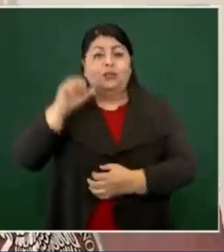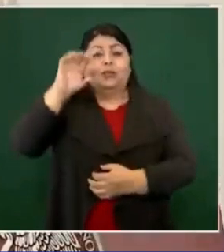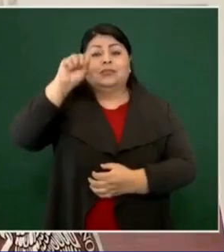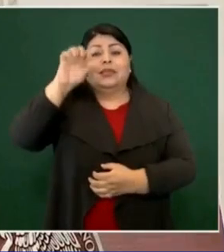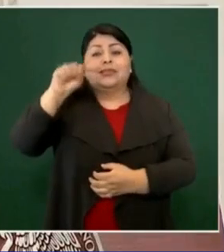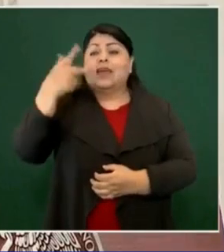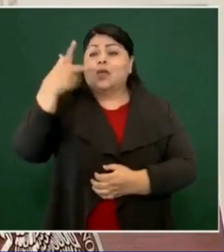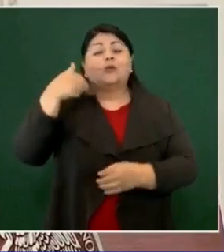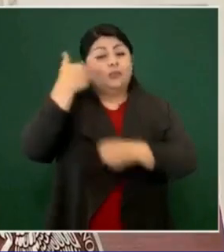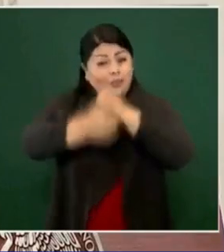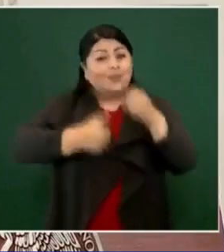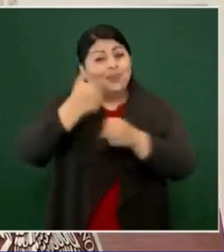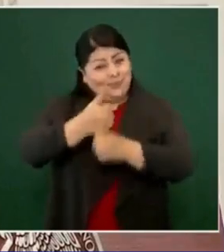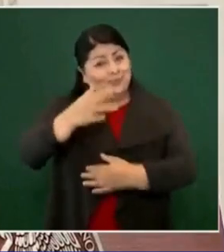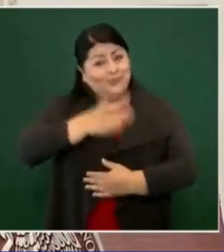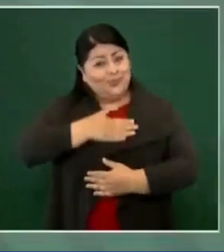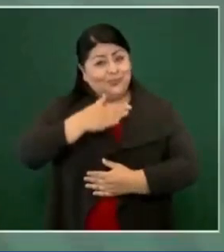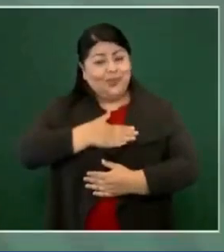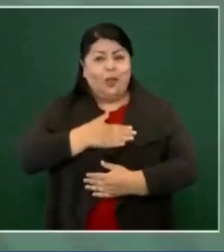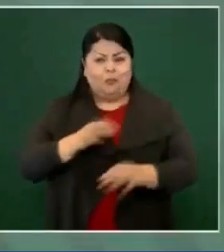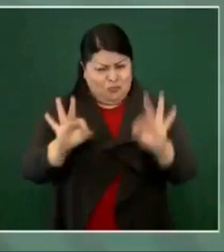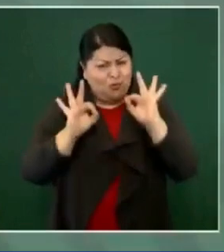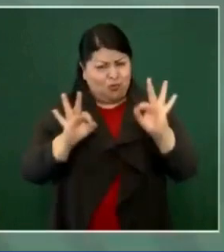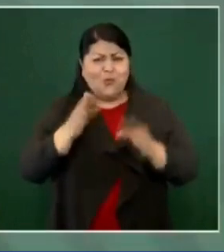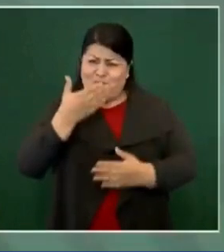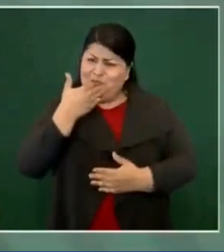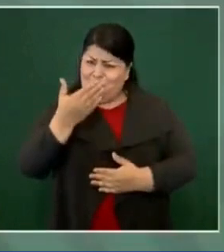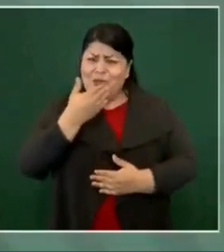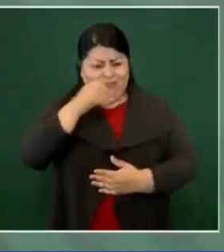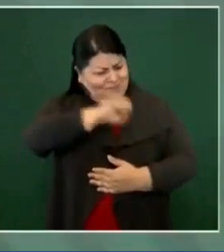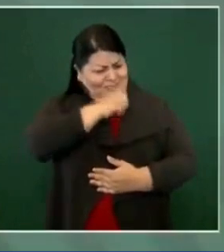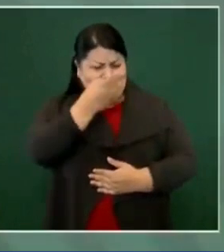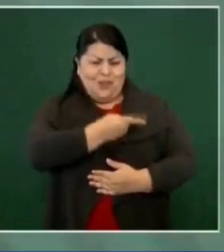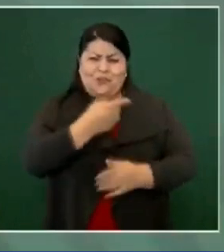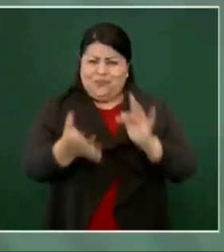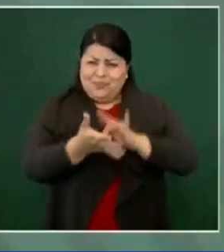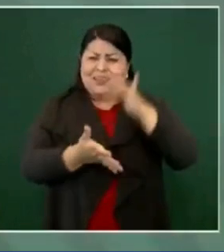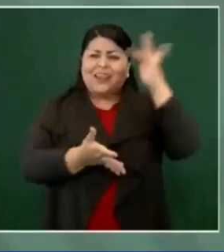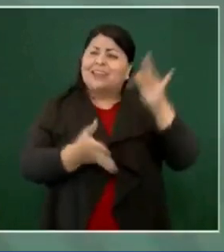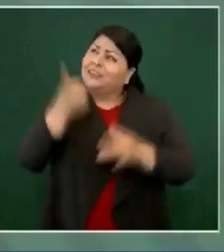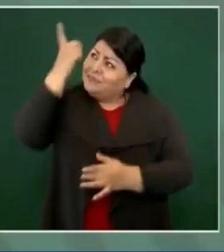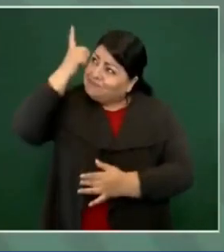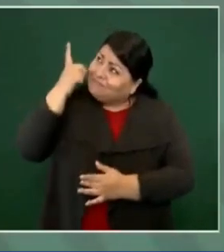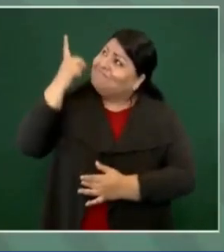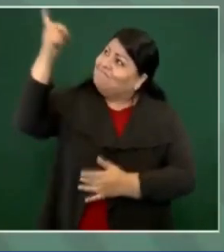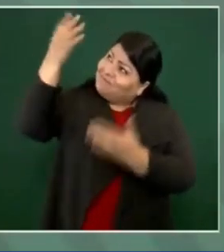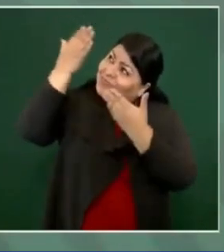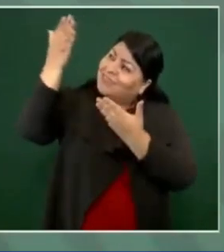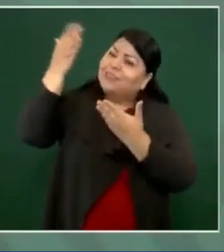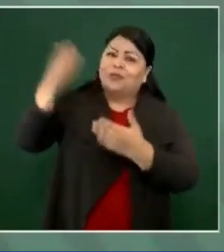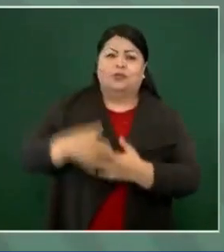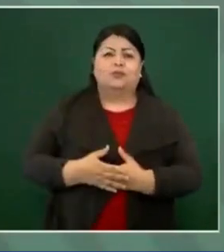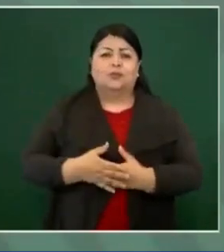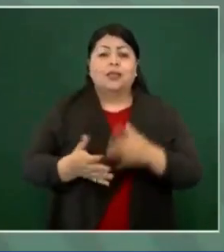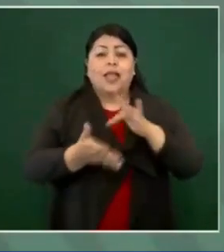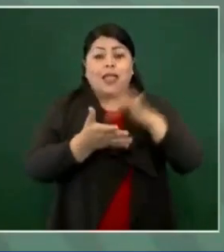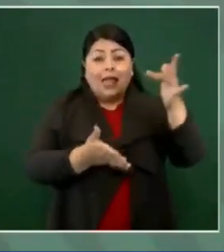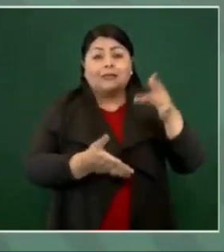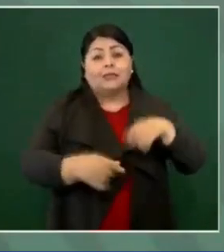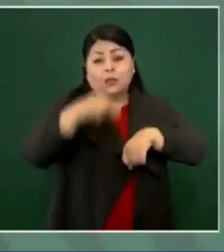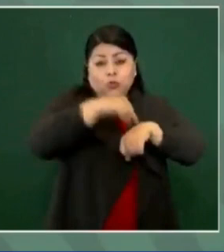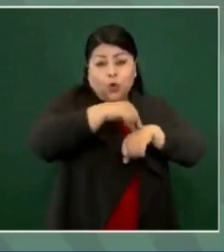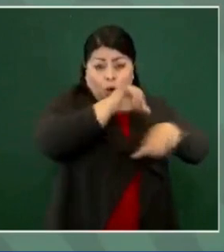68 años. Estoy muy bien de salud, gracias al Creador, gracias a la ciencia,